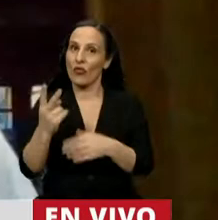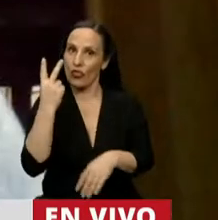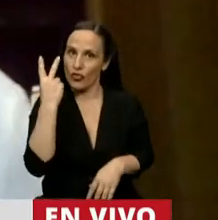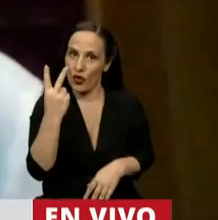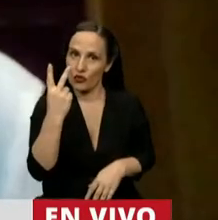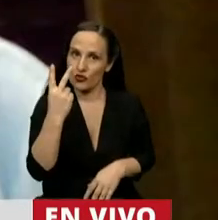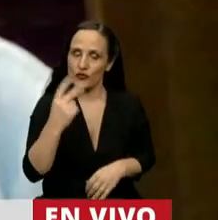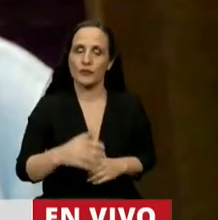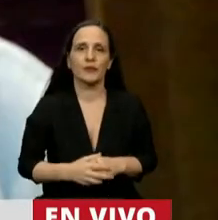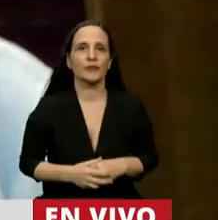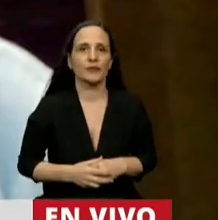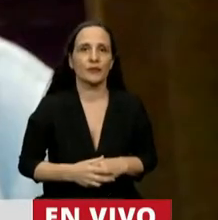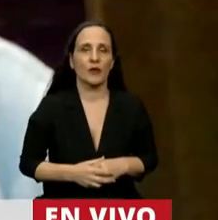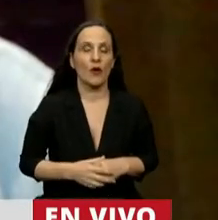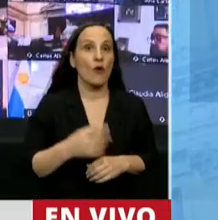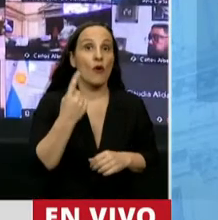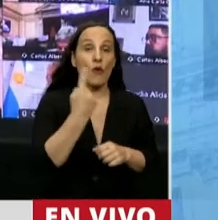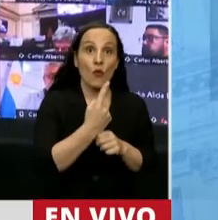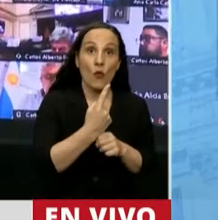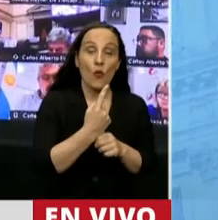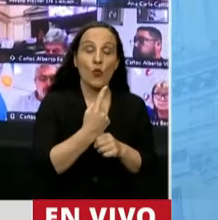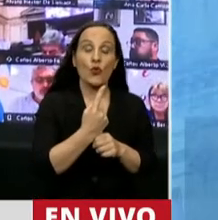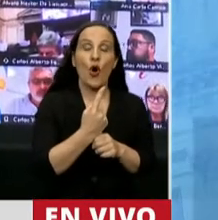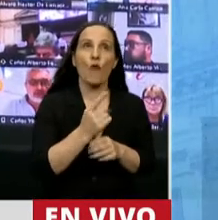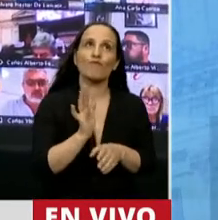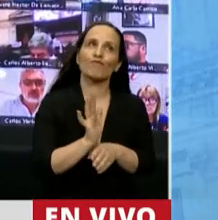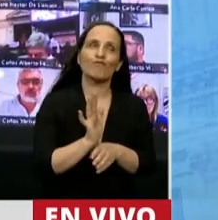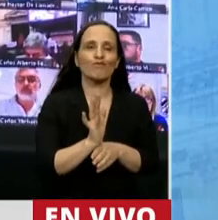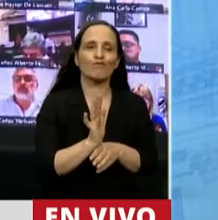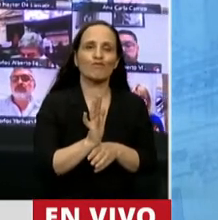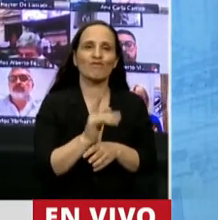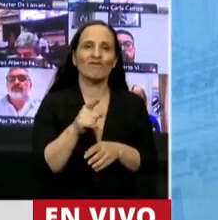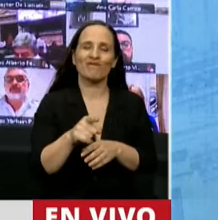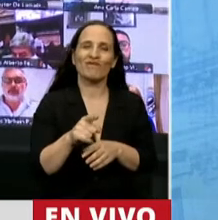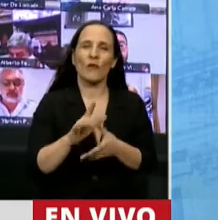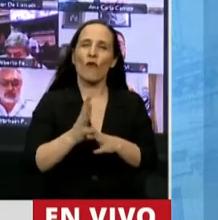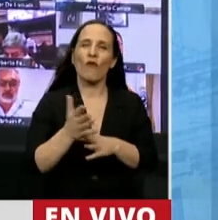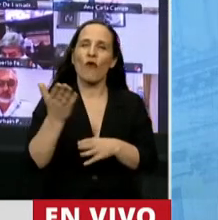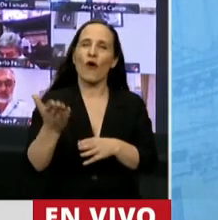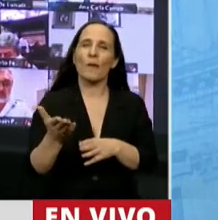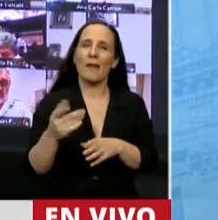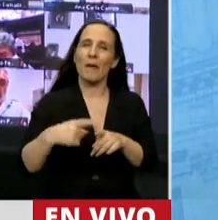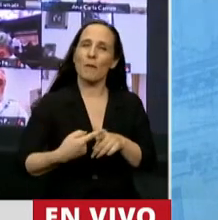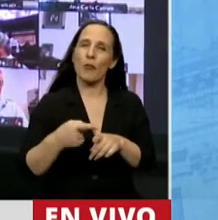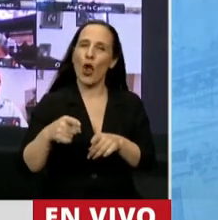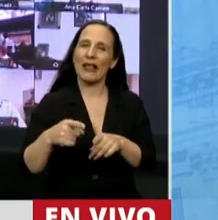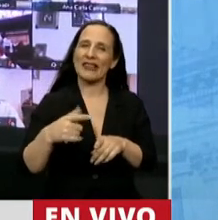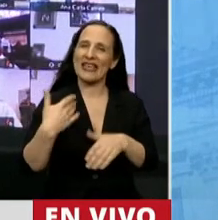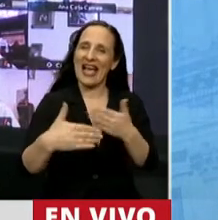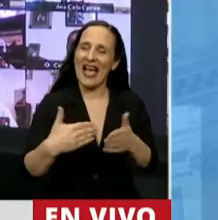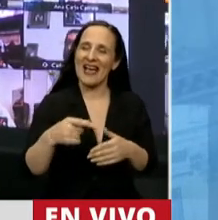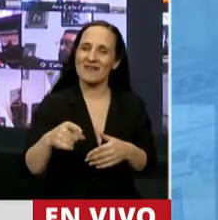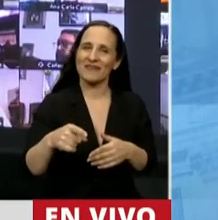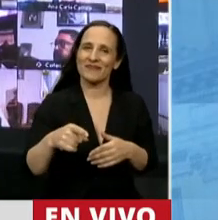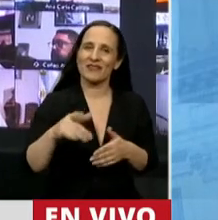que supone un rechazo a una política que se está desarrollando en